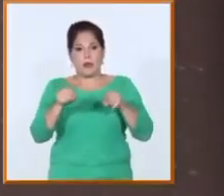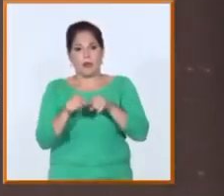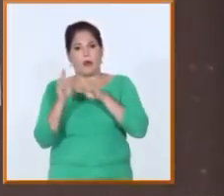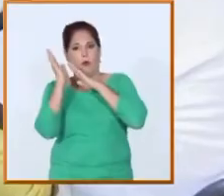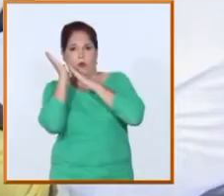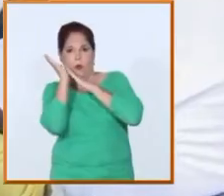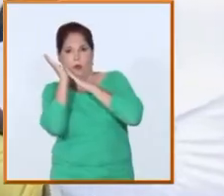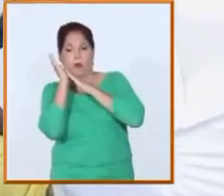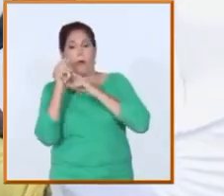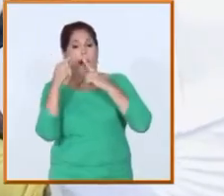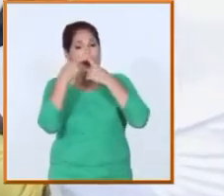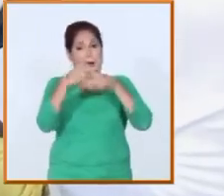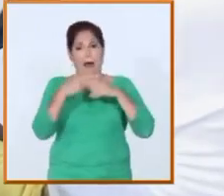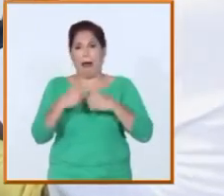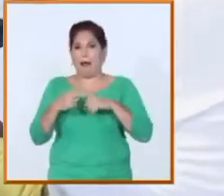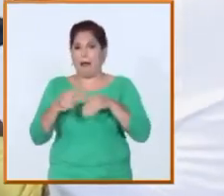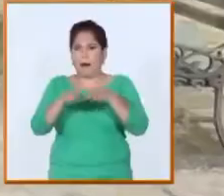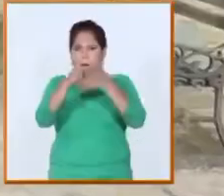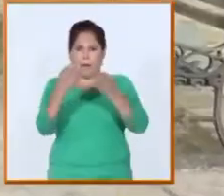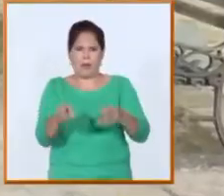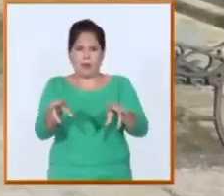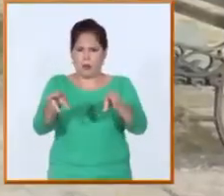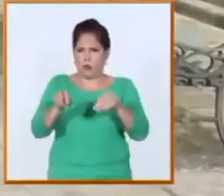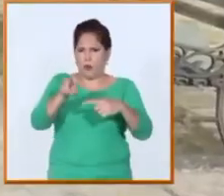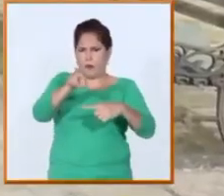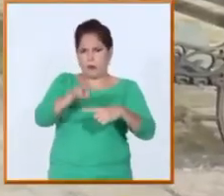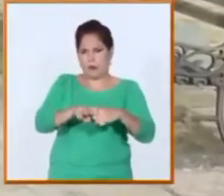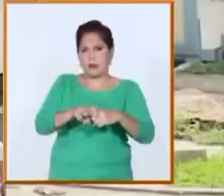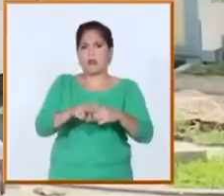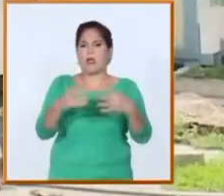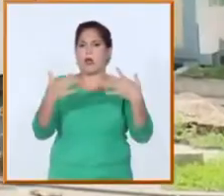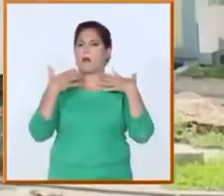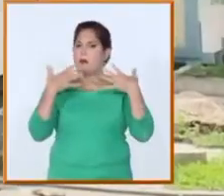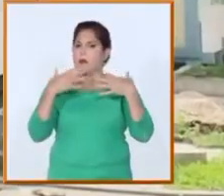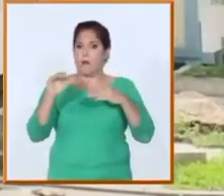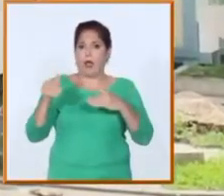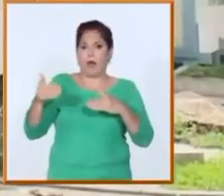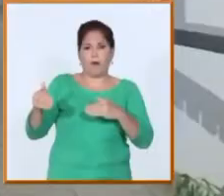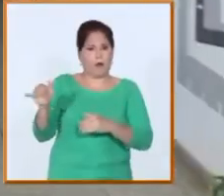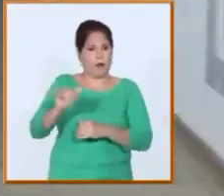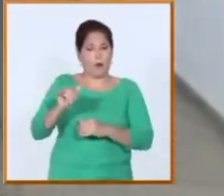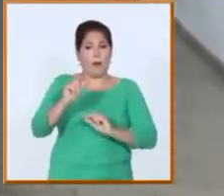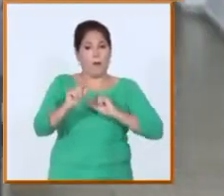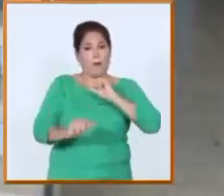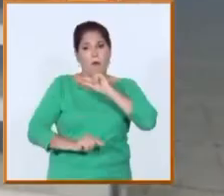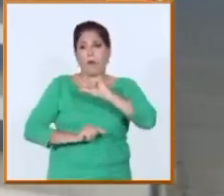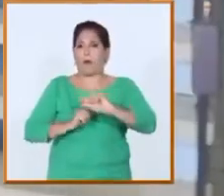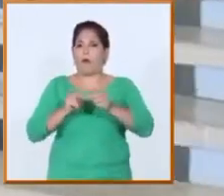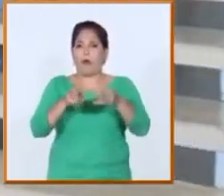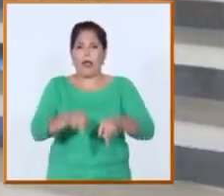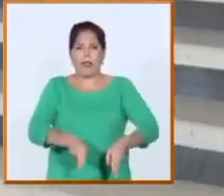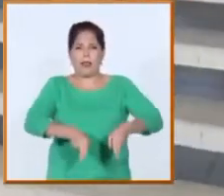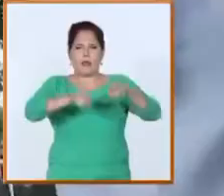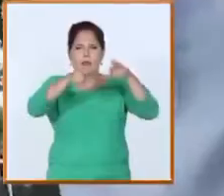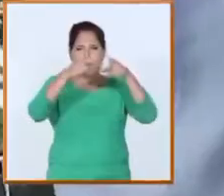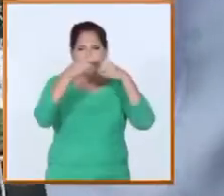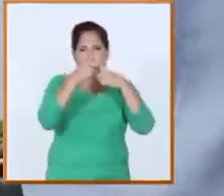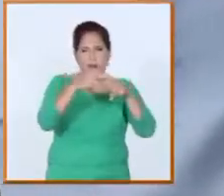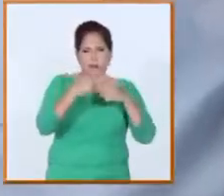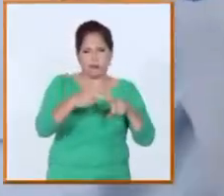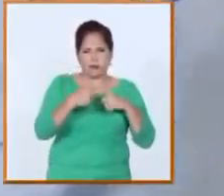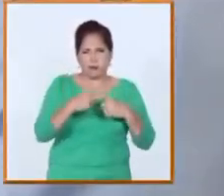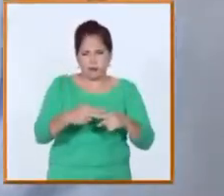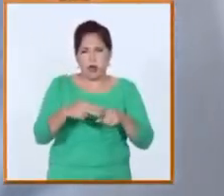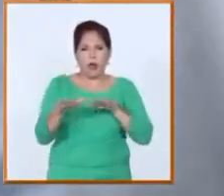cambio y remodelación ha sido constante en salones y exteriores desde la recuperación de los edificios para becarios las